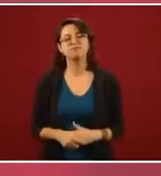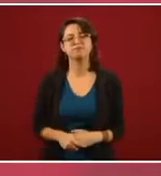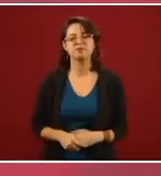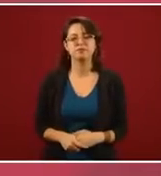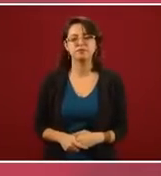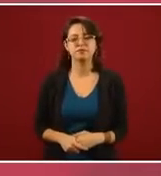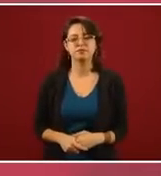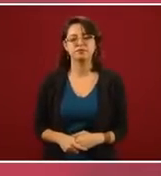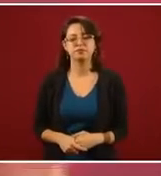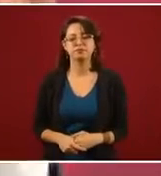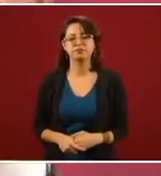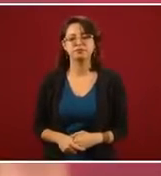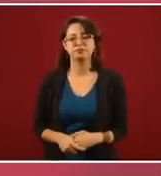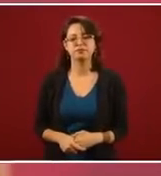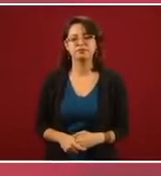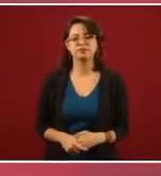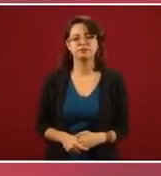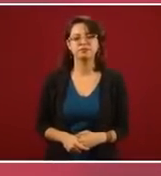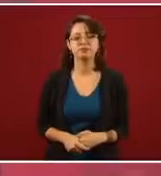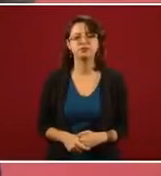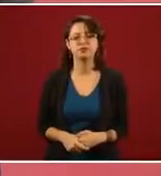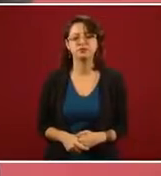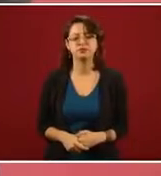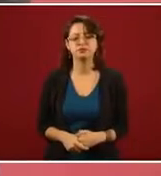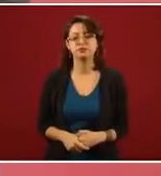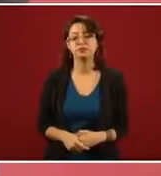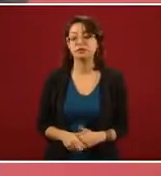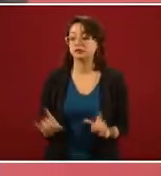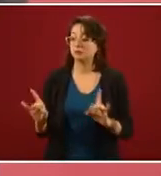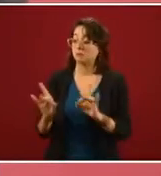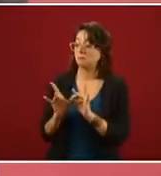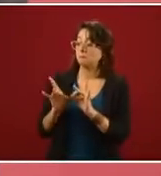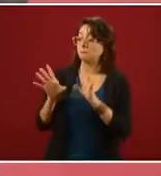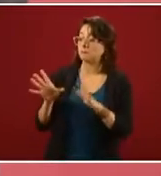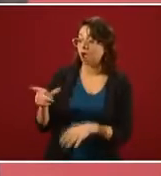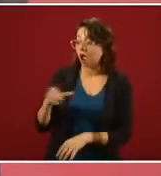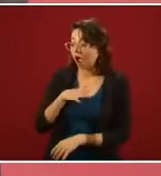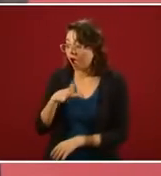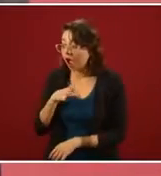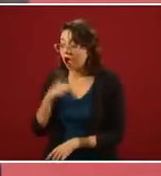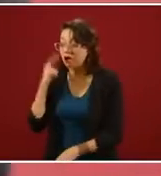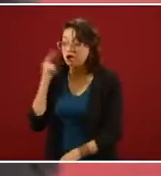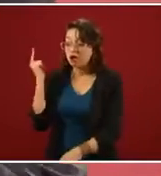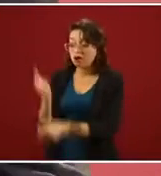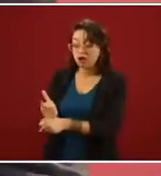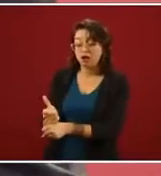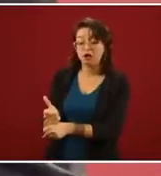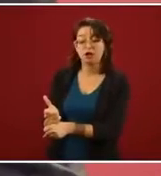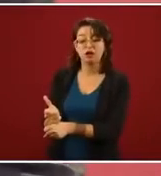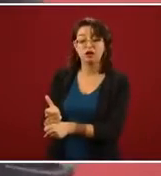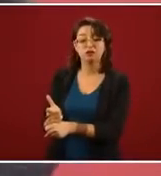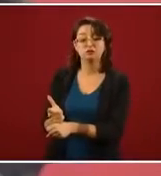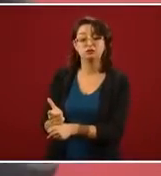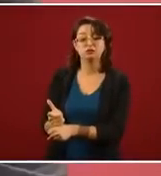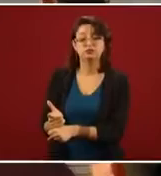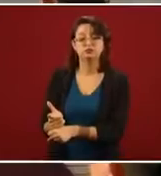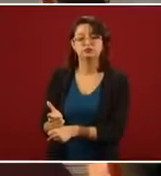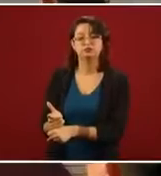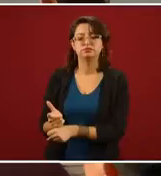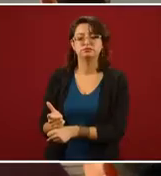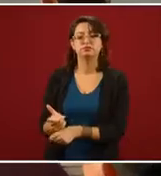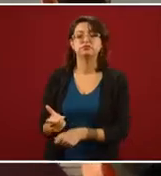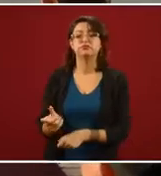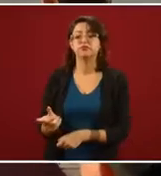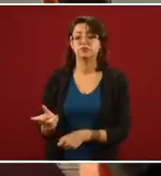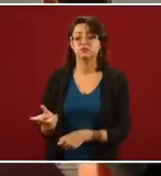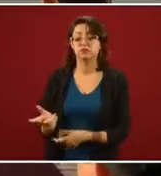En el caso de que se presenten hechos